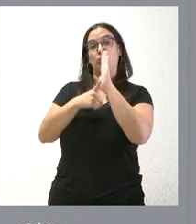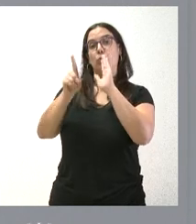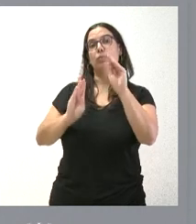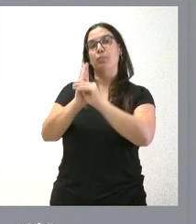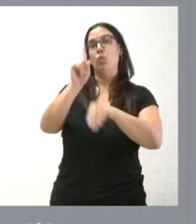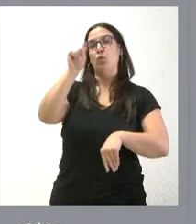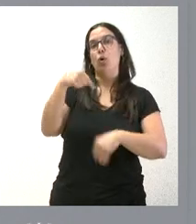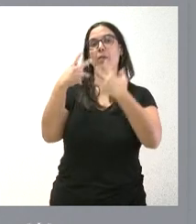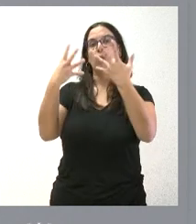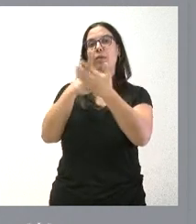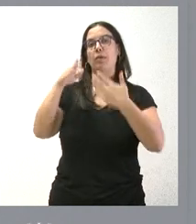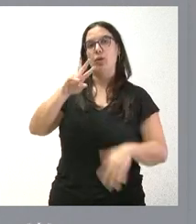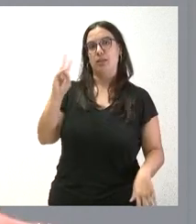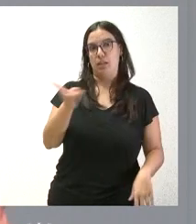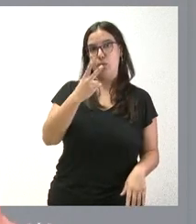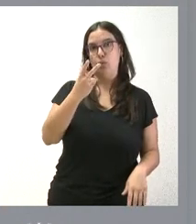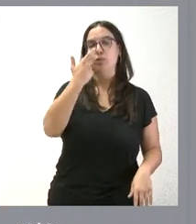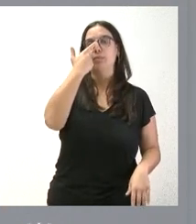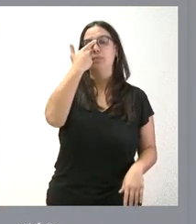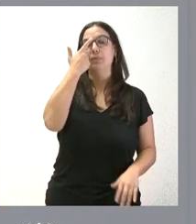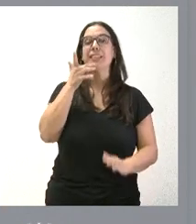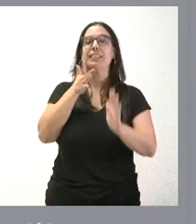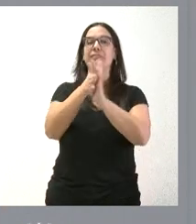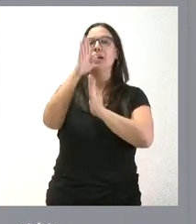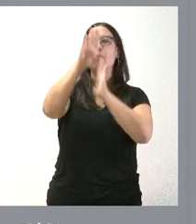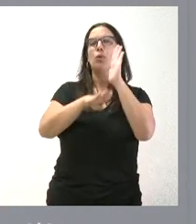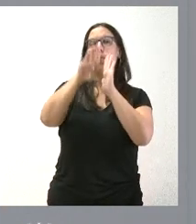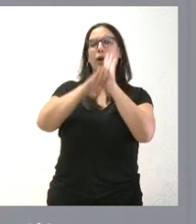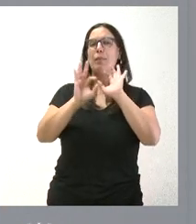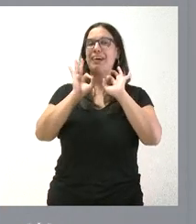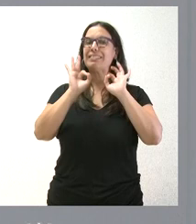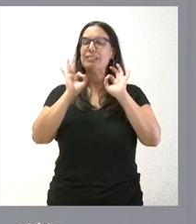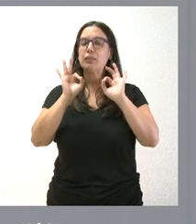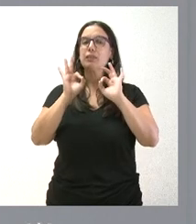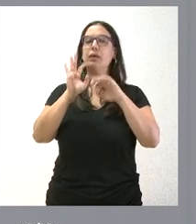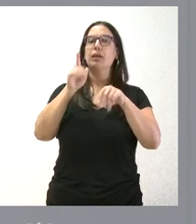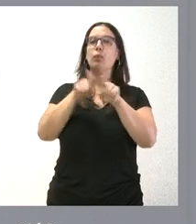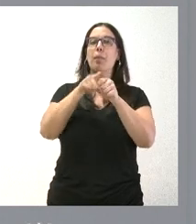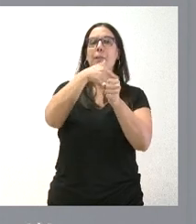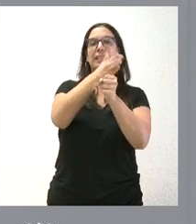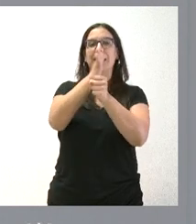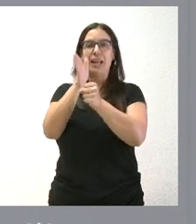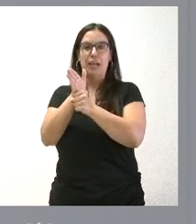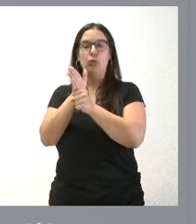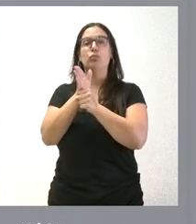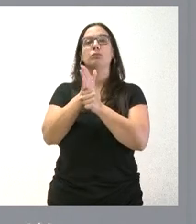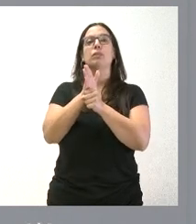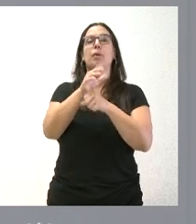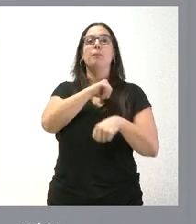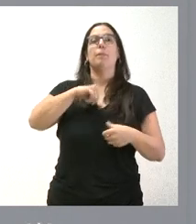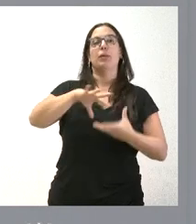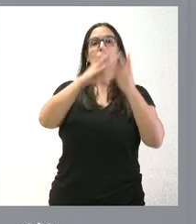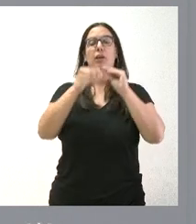,9 millones de euros. Se trata de programas específicos de itinerarios personalizados de inserción sociolaboral para